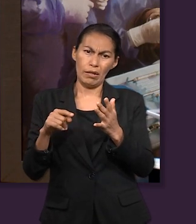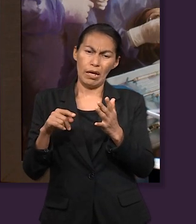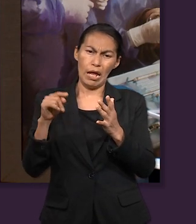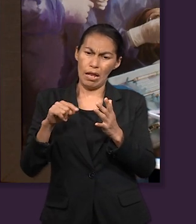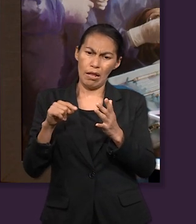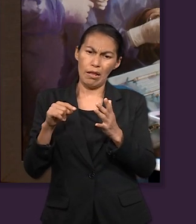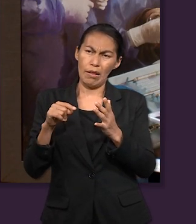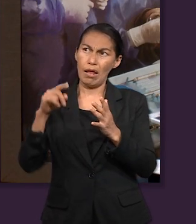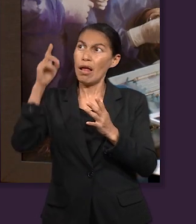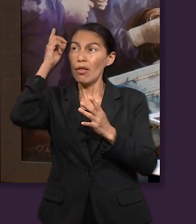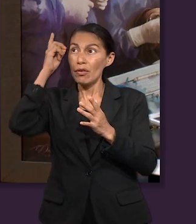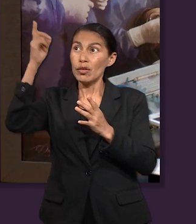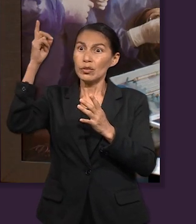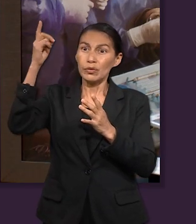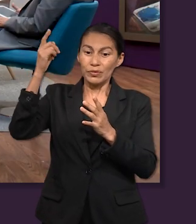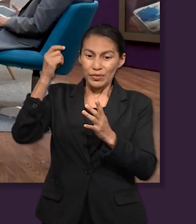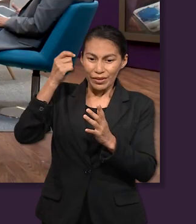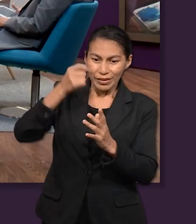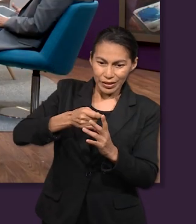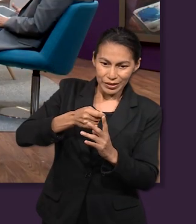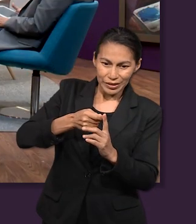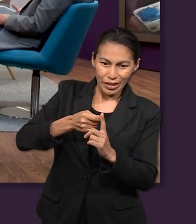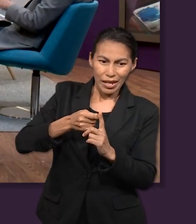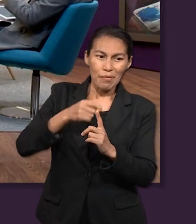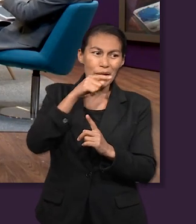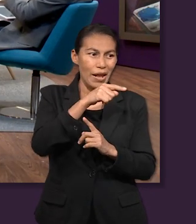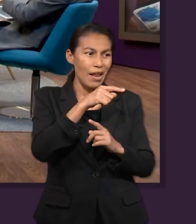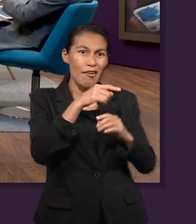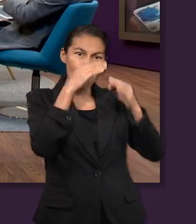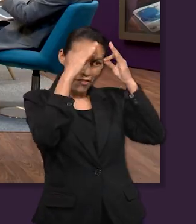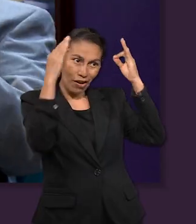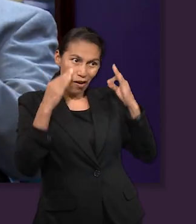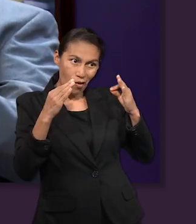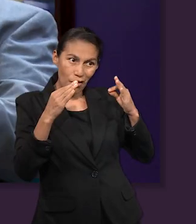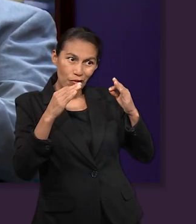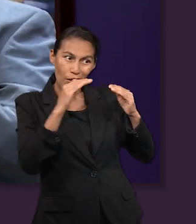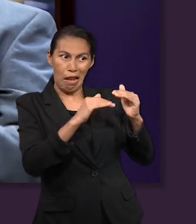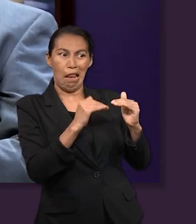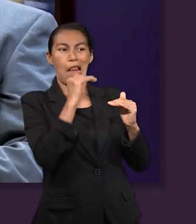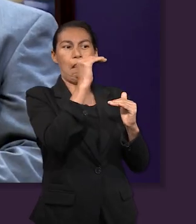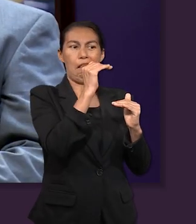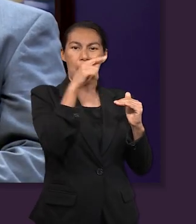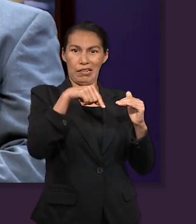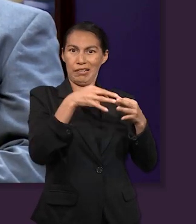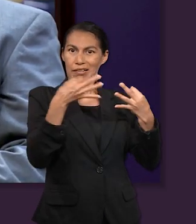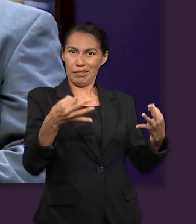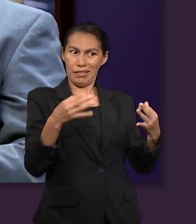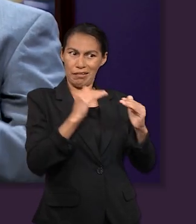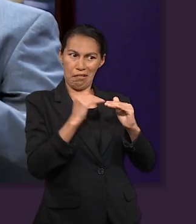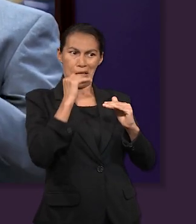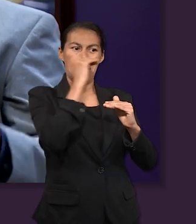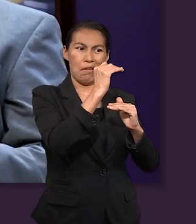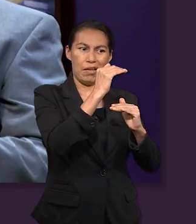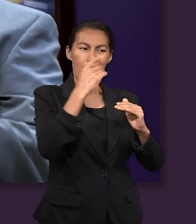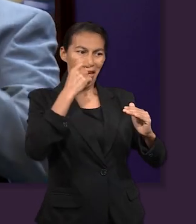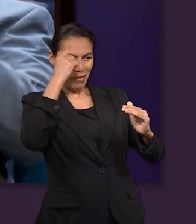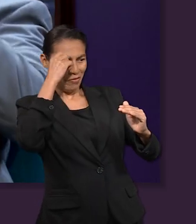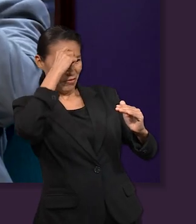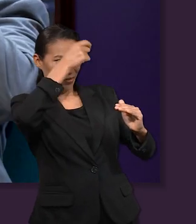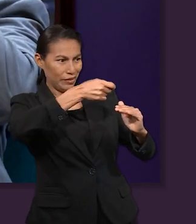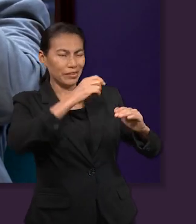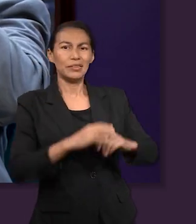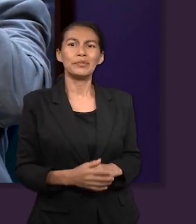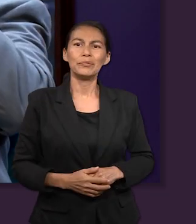soberano eterno. Yo quisiera remarcar algo que aprendí. Siempre se aprende algo nuevo, ¿no? Incluso de historias que hemos oído desde niños.